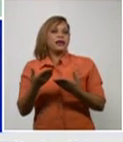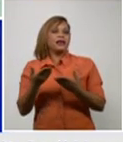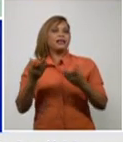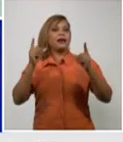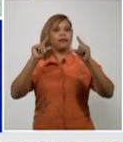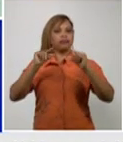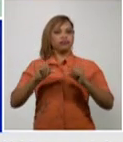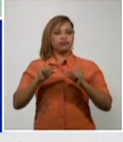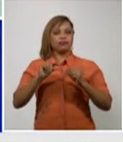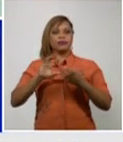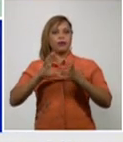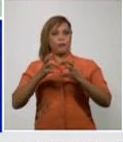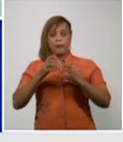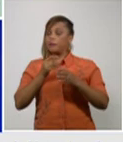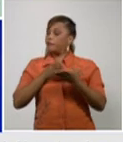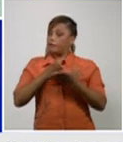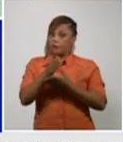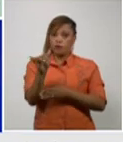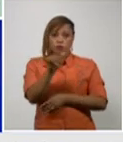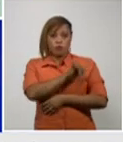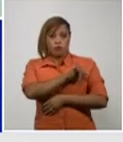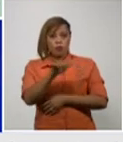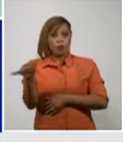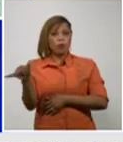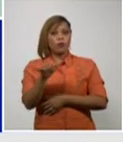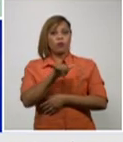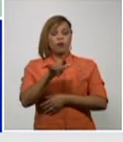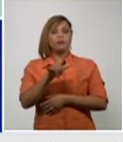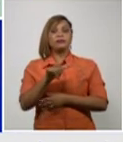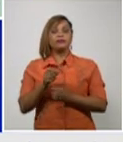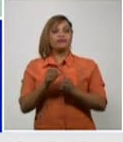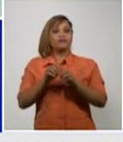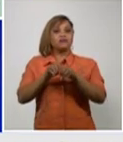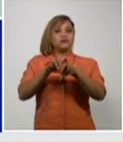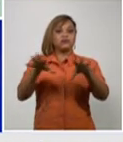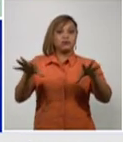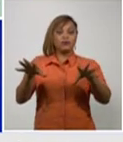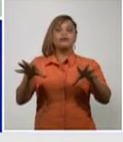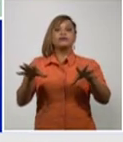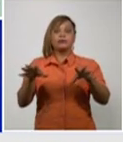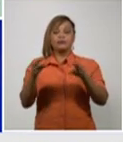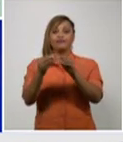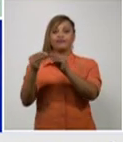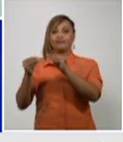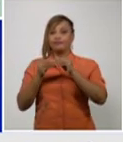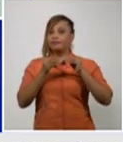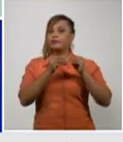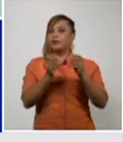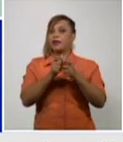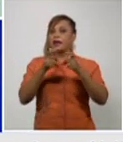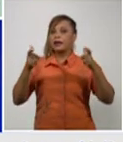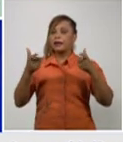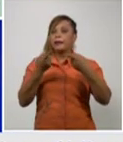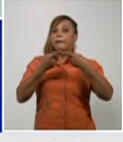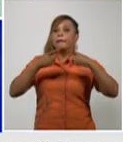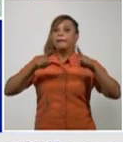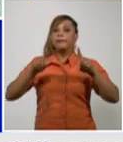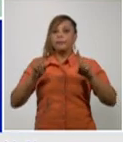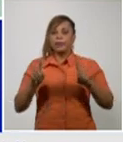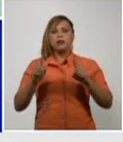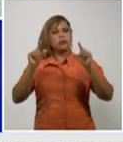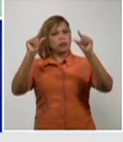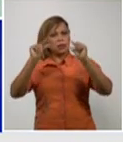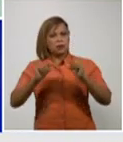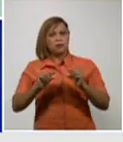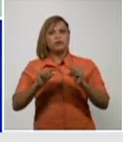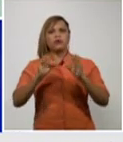compleja la situación epidemiológica y que exista una transmisión importante pero bueno una reducción en